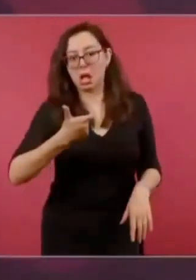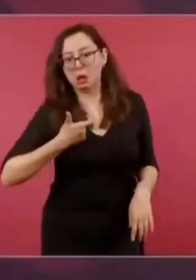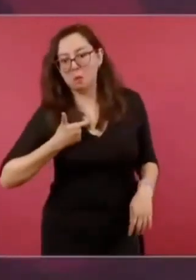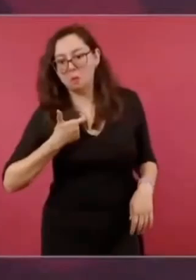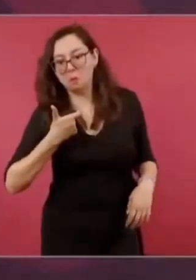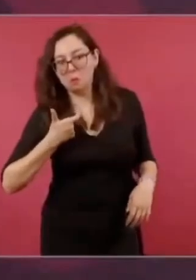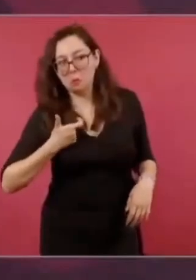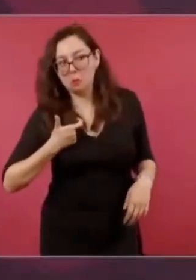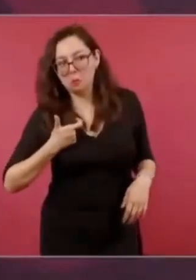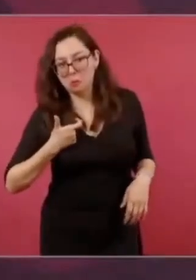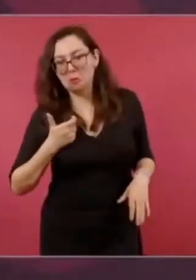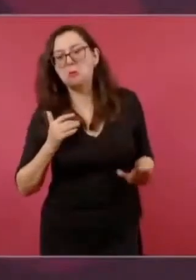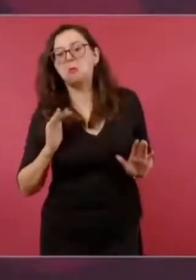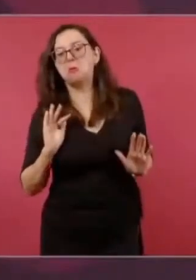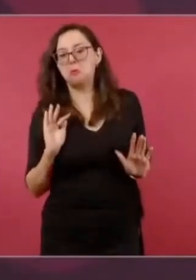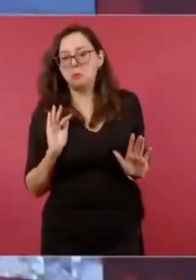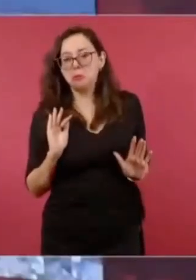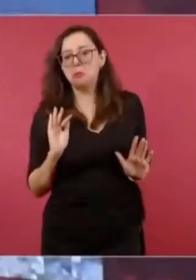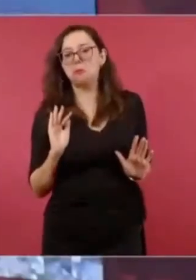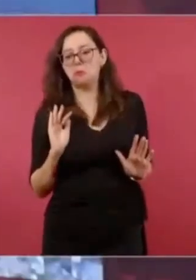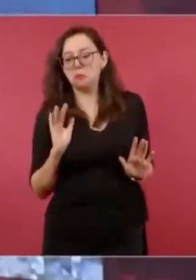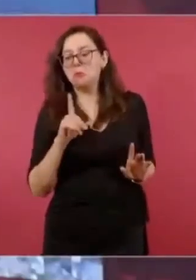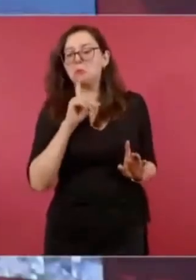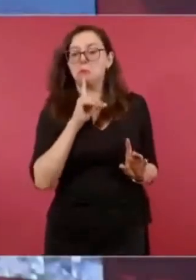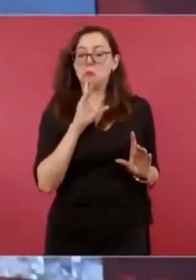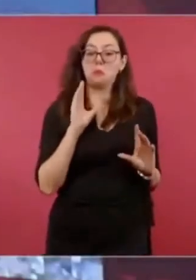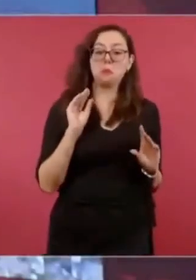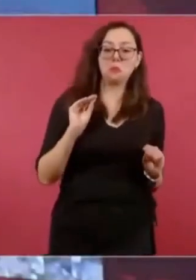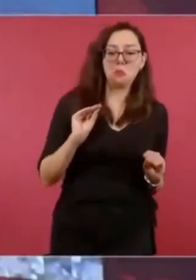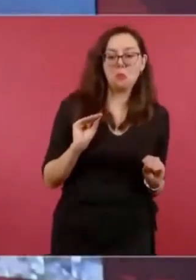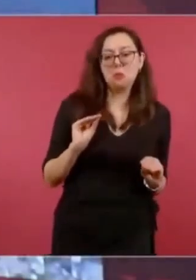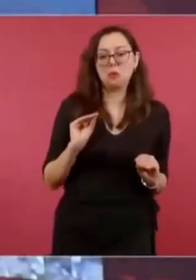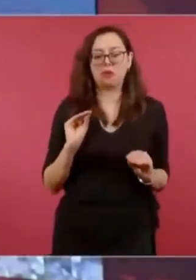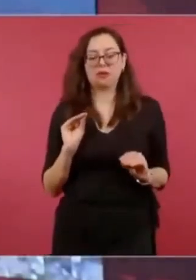independientes de la llamada sociedad civil.